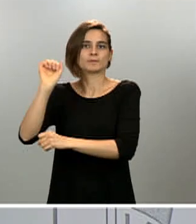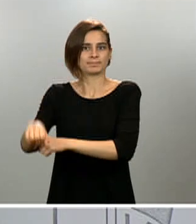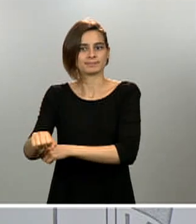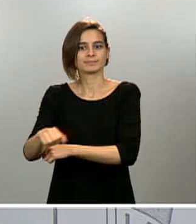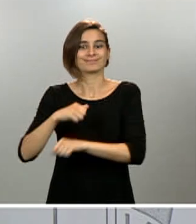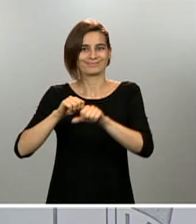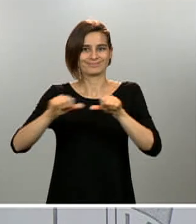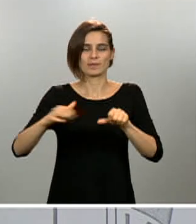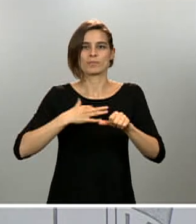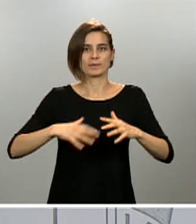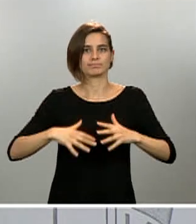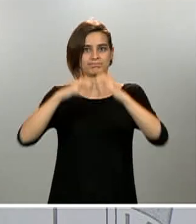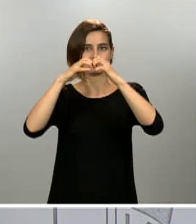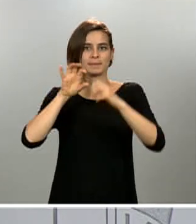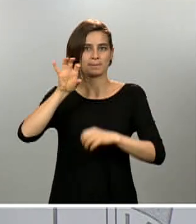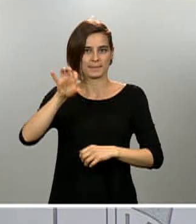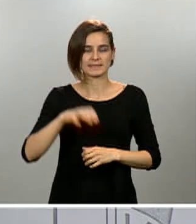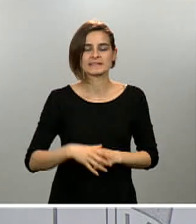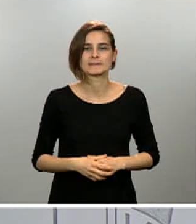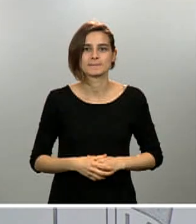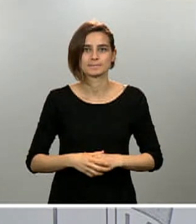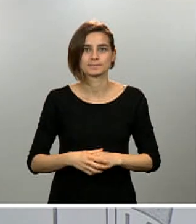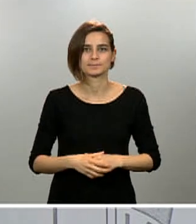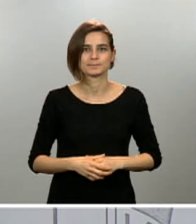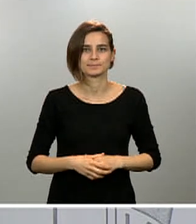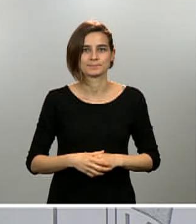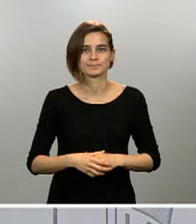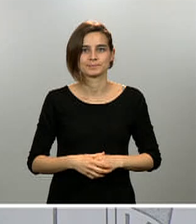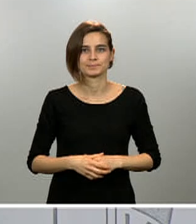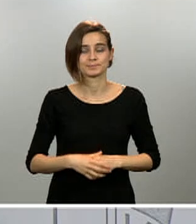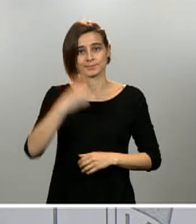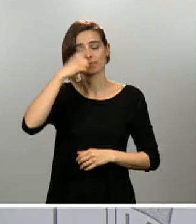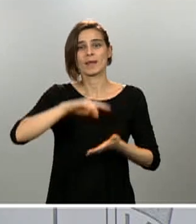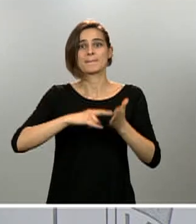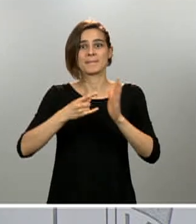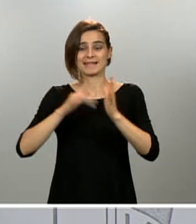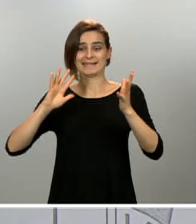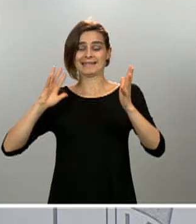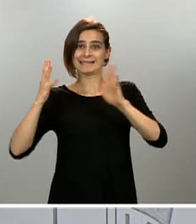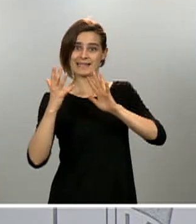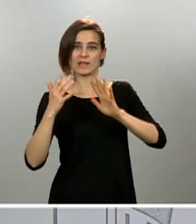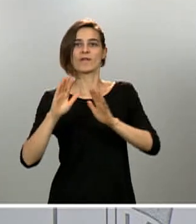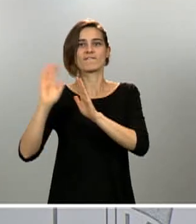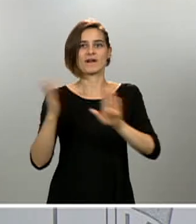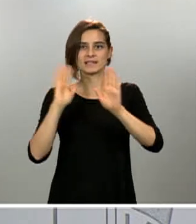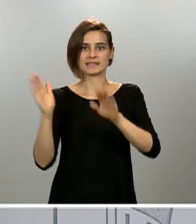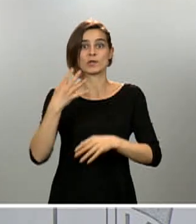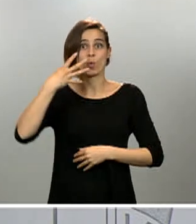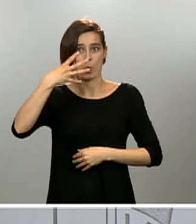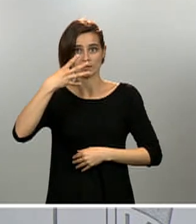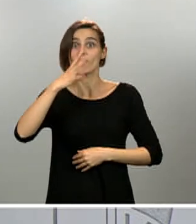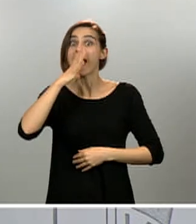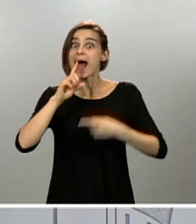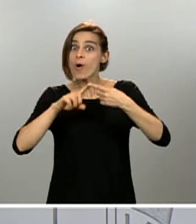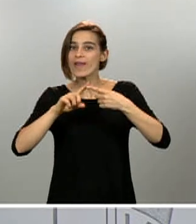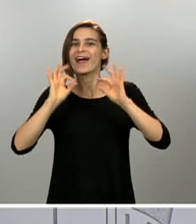Saben ustedes que el plan de transición a la nueva normalidad consta de cuatro fases, estamos en la fase cero. Hay una primera